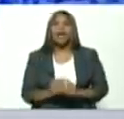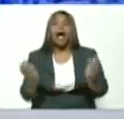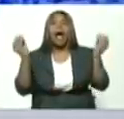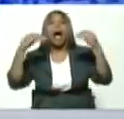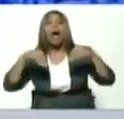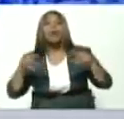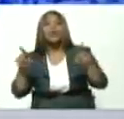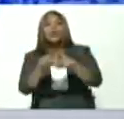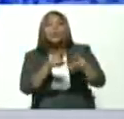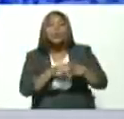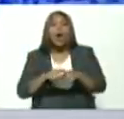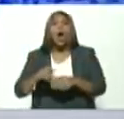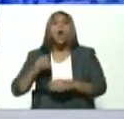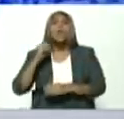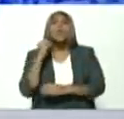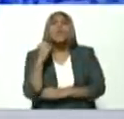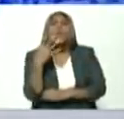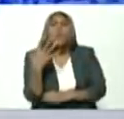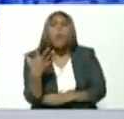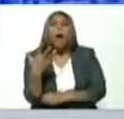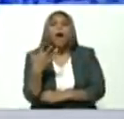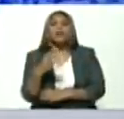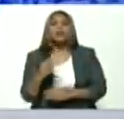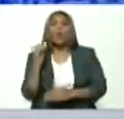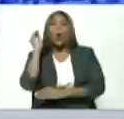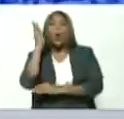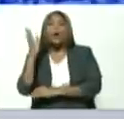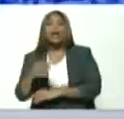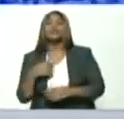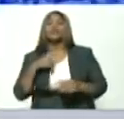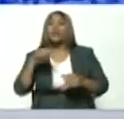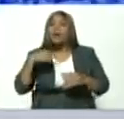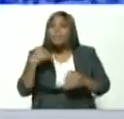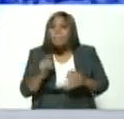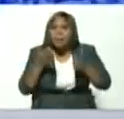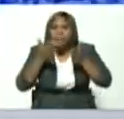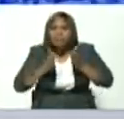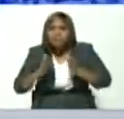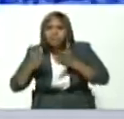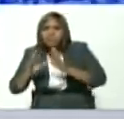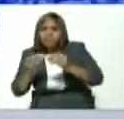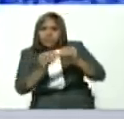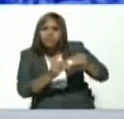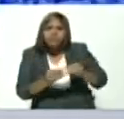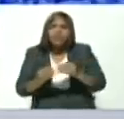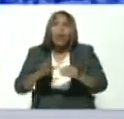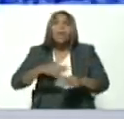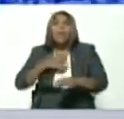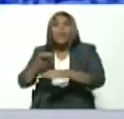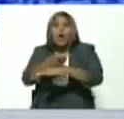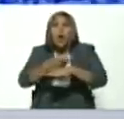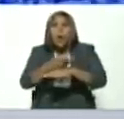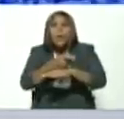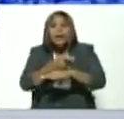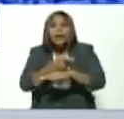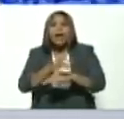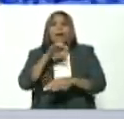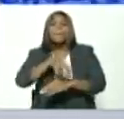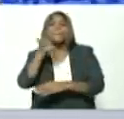¿Cuántos consejos presidenciales del poder popular nacerán para gobernar de manera directa el país?